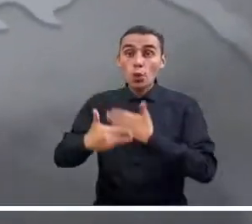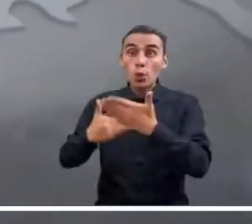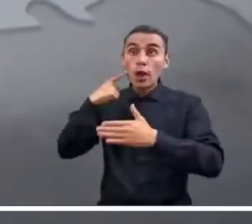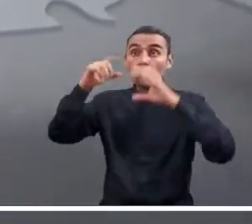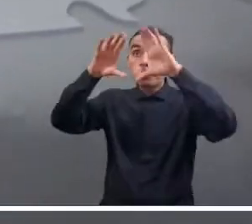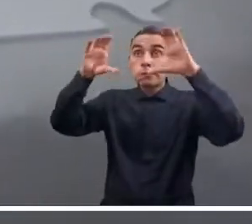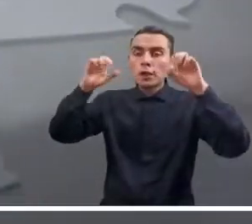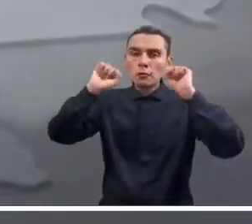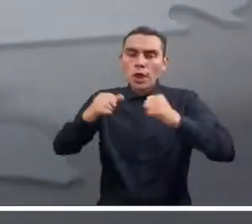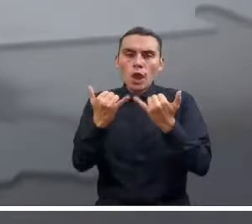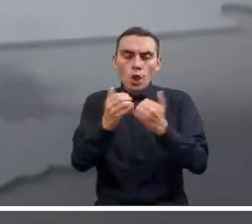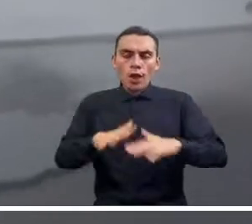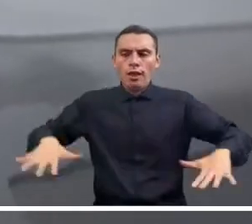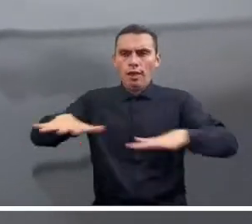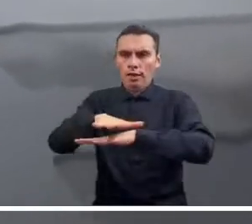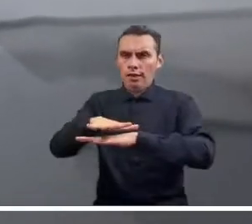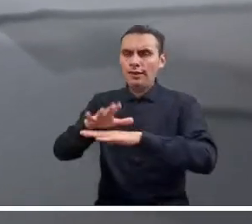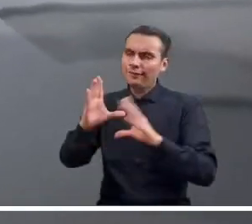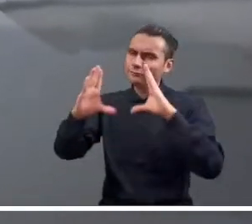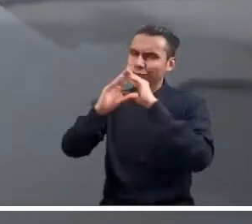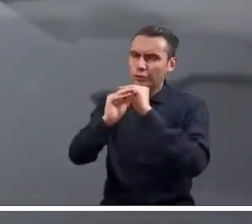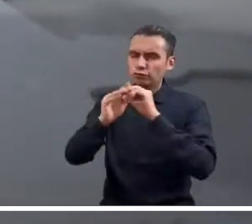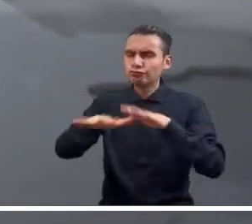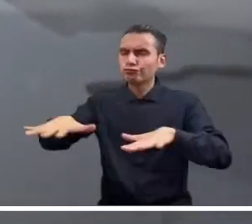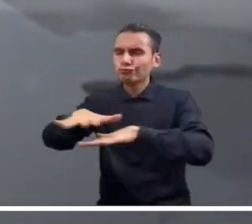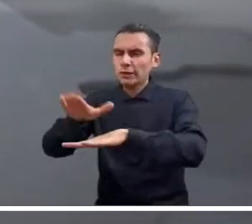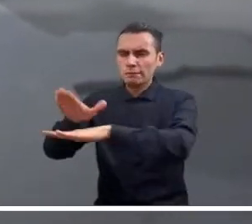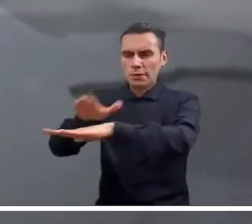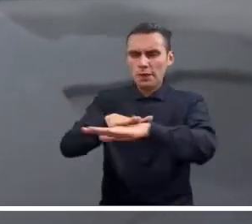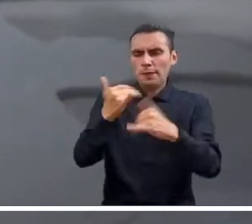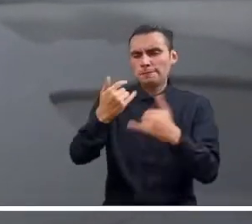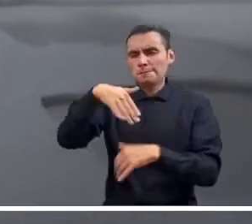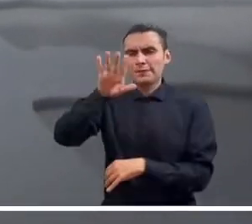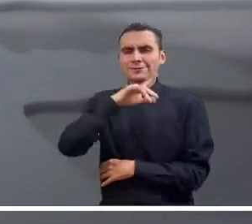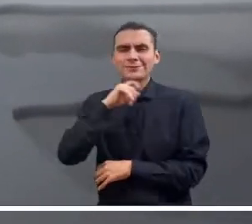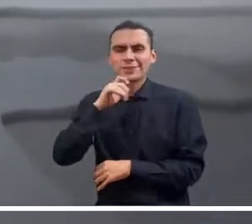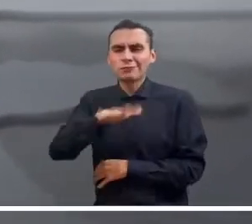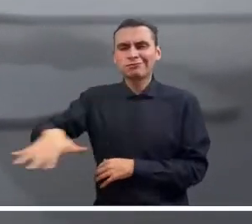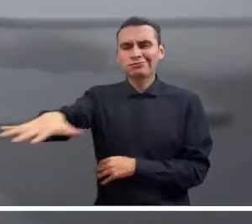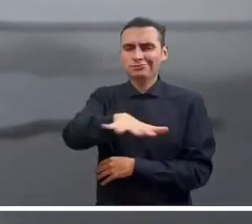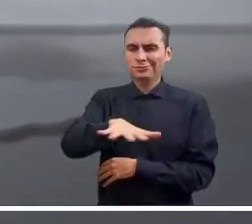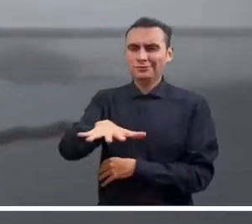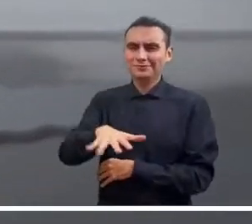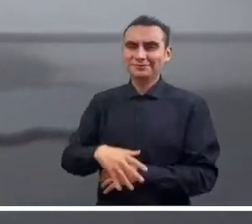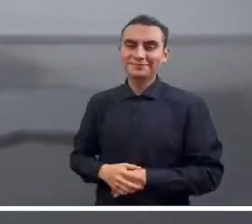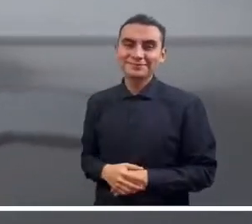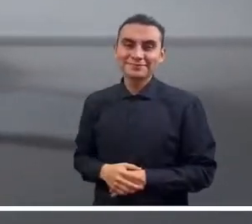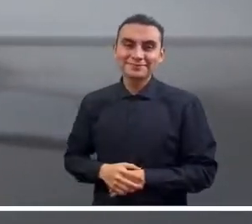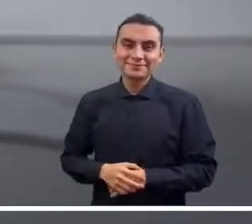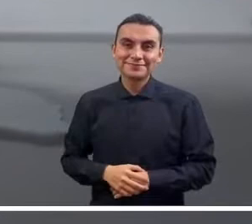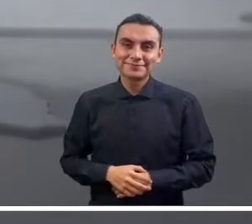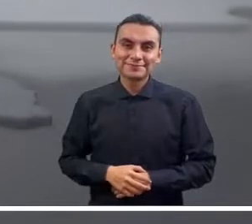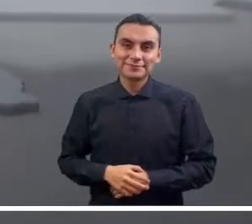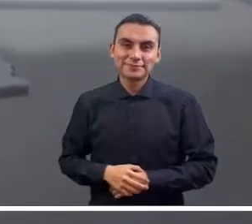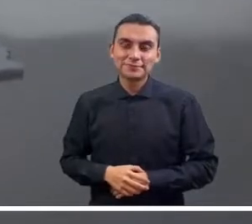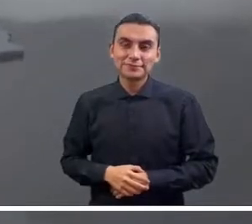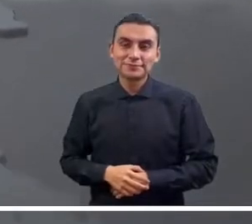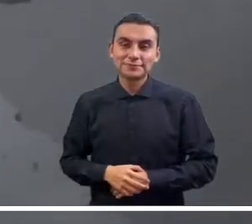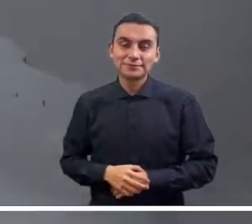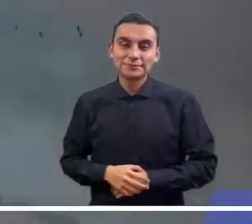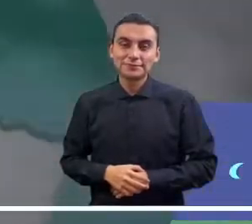Pocas nubes se podrán observar en la noche llanera, donde los pronósticos advierten condiciones secas en amplios sectores de la región.